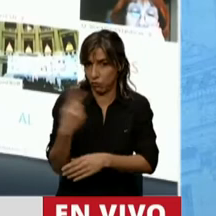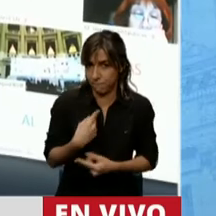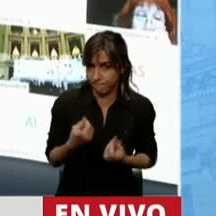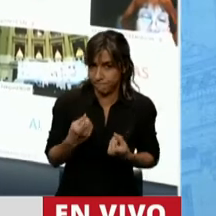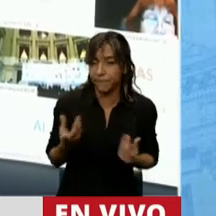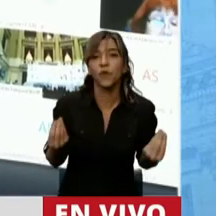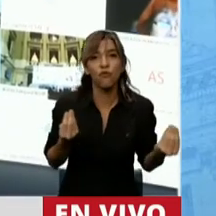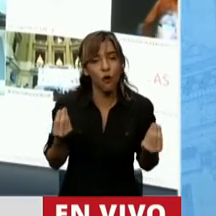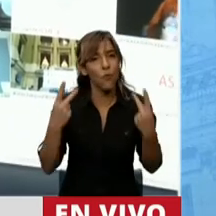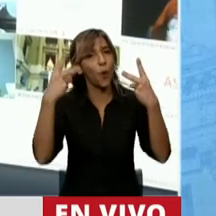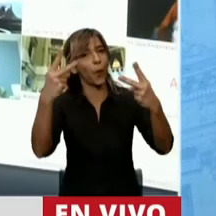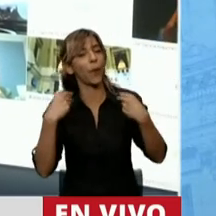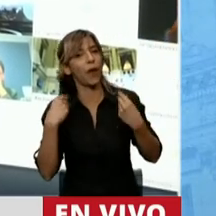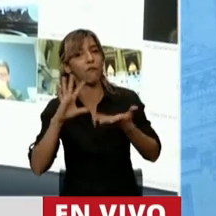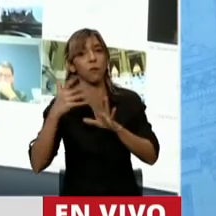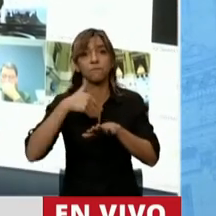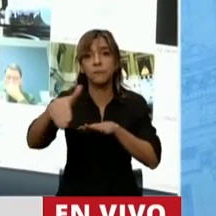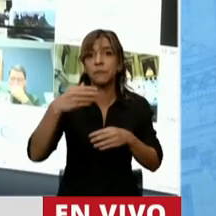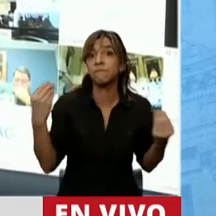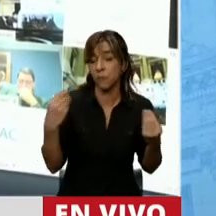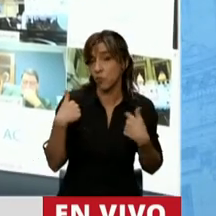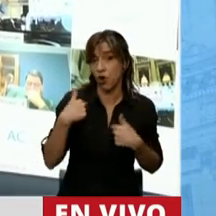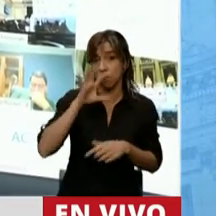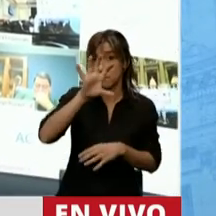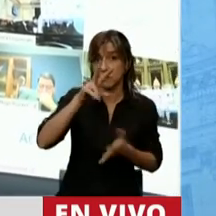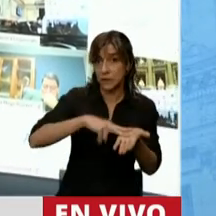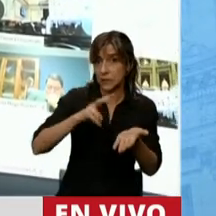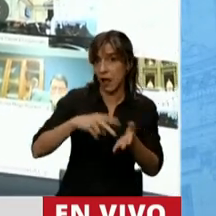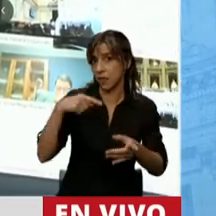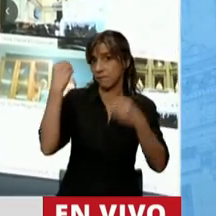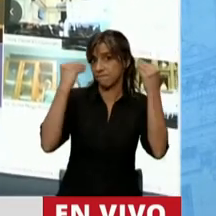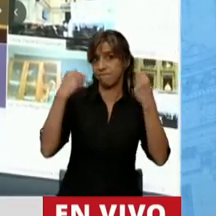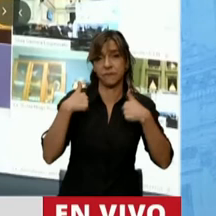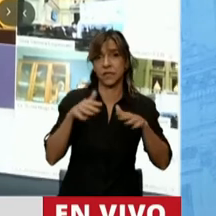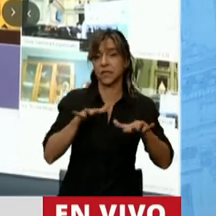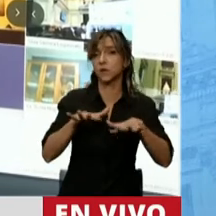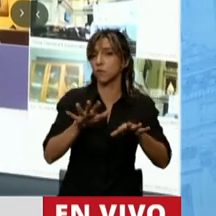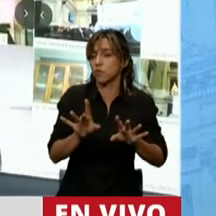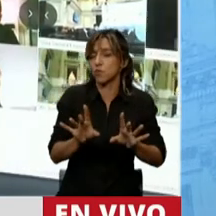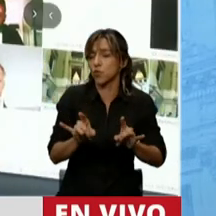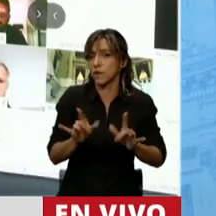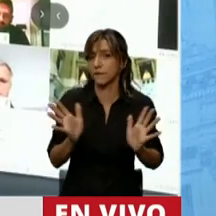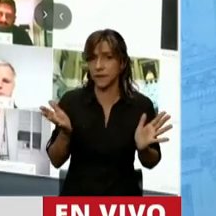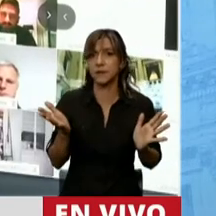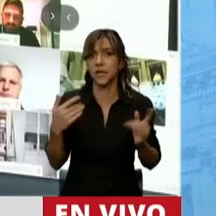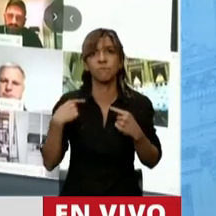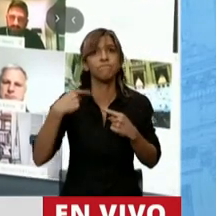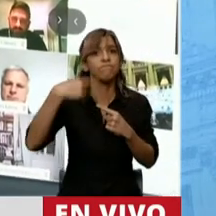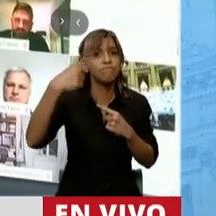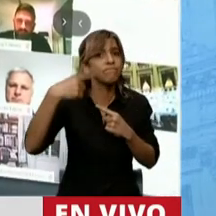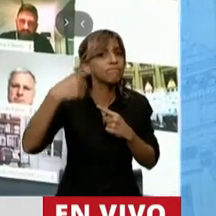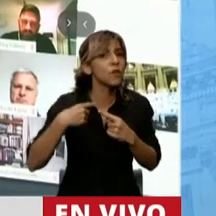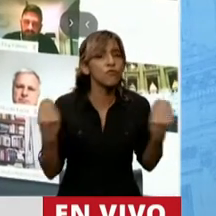creo que tenemos que tomar medidas. Acá en Salta estamos en una situación muy difícil. Otro de los temas que me preocupa y